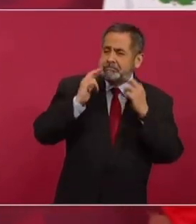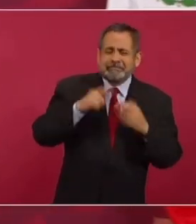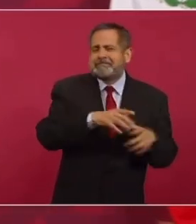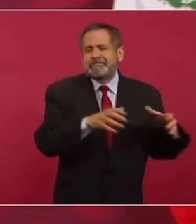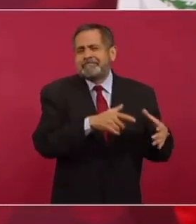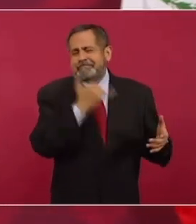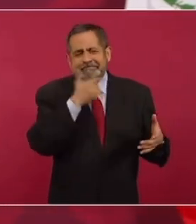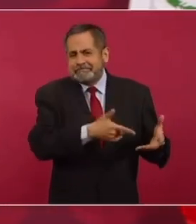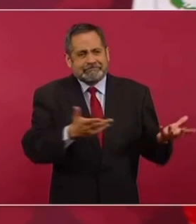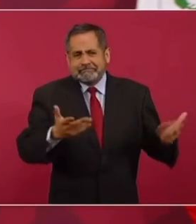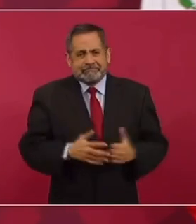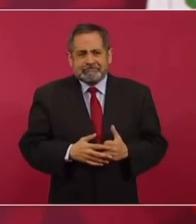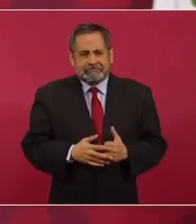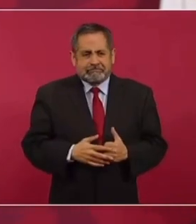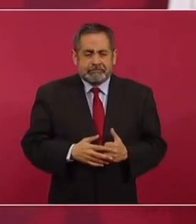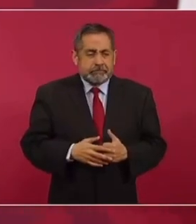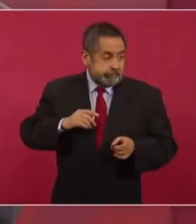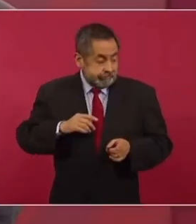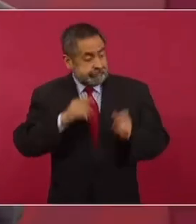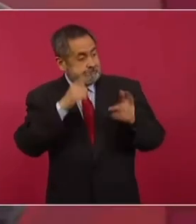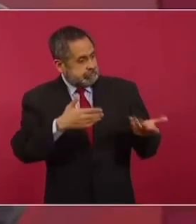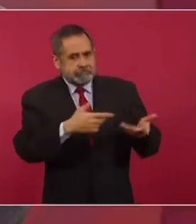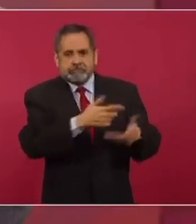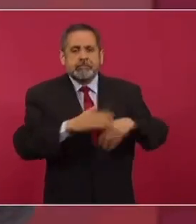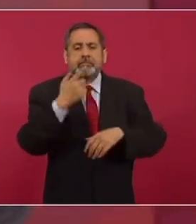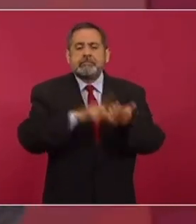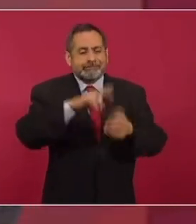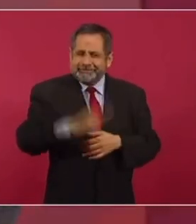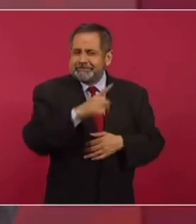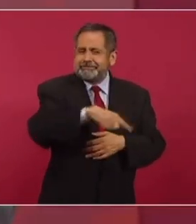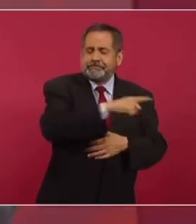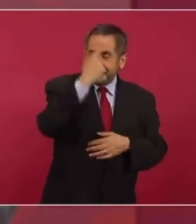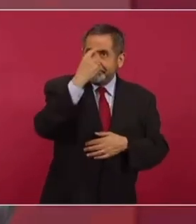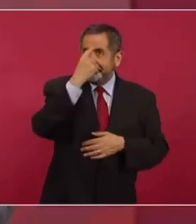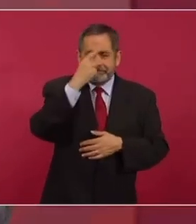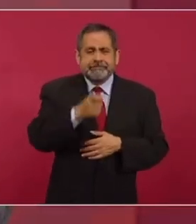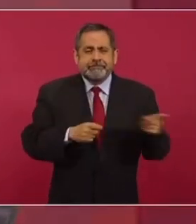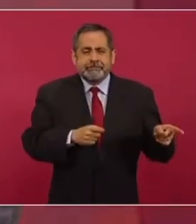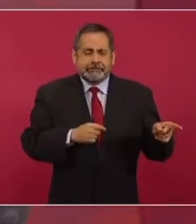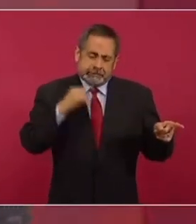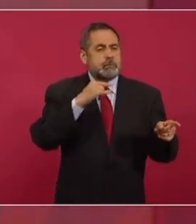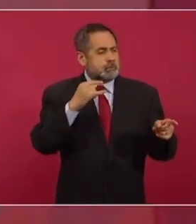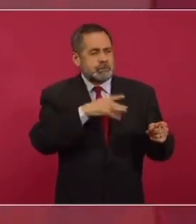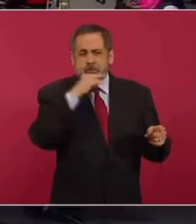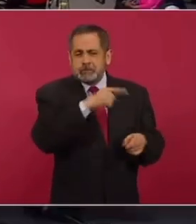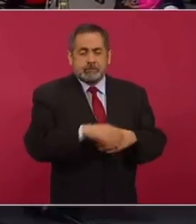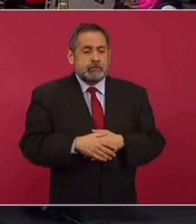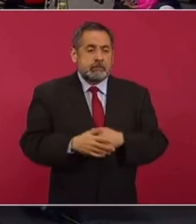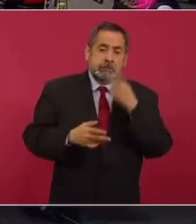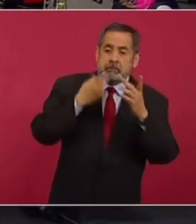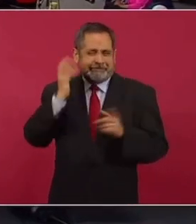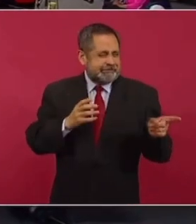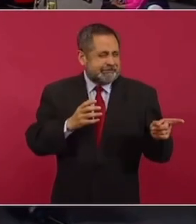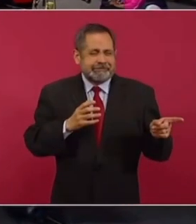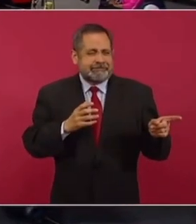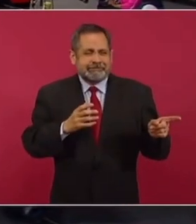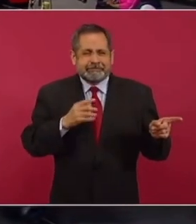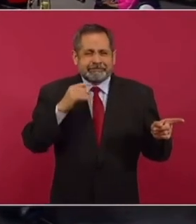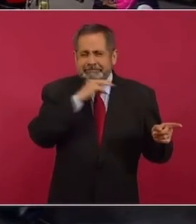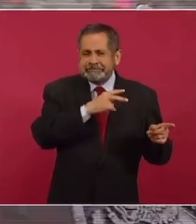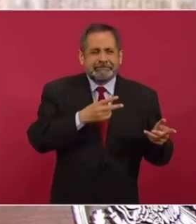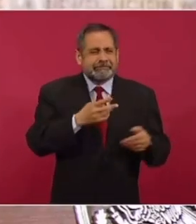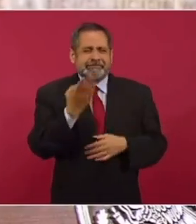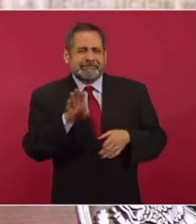Se está terminando la simulación porque su verdadera doctrina es la hipocresía, el doble discurso, la doble moral. Entonces ahora,